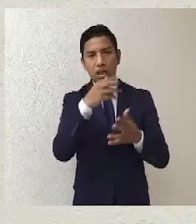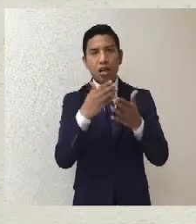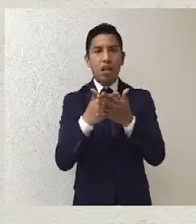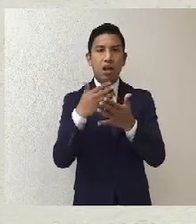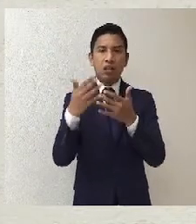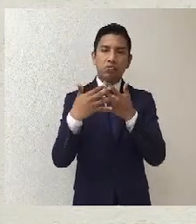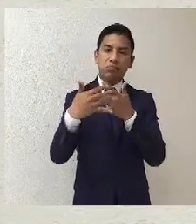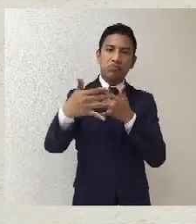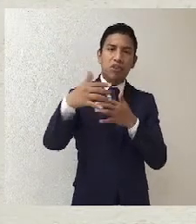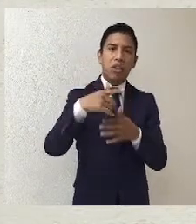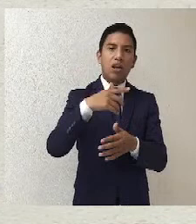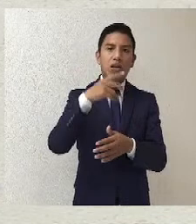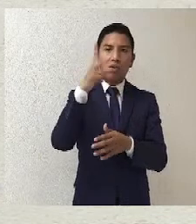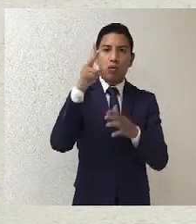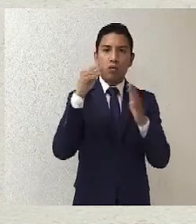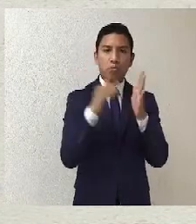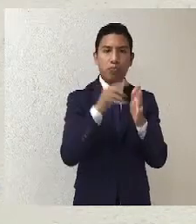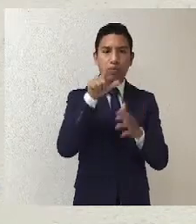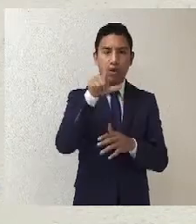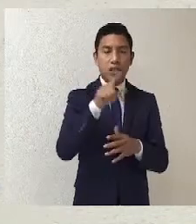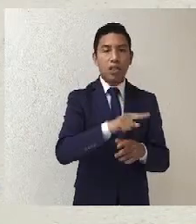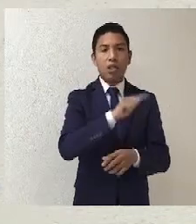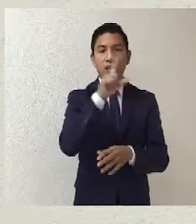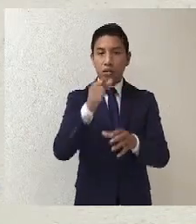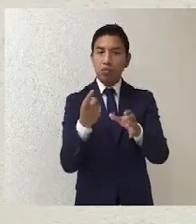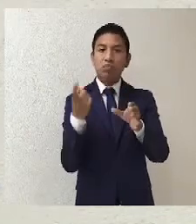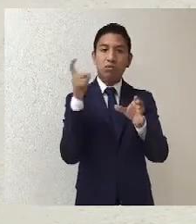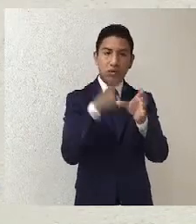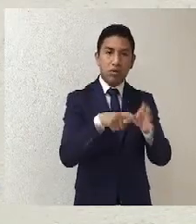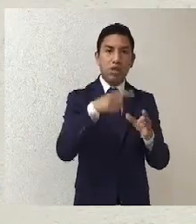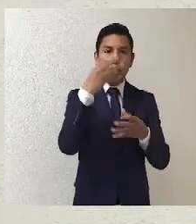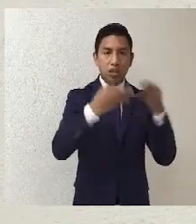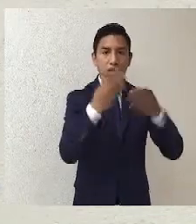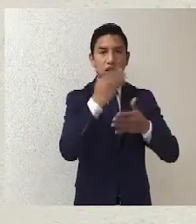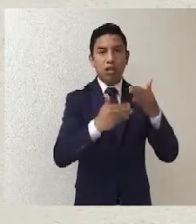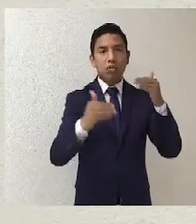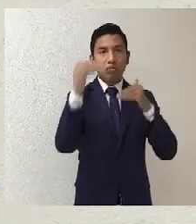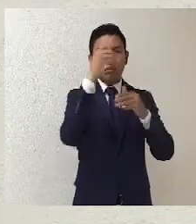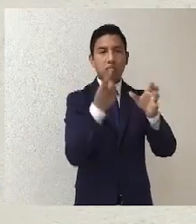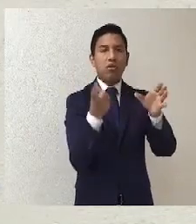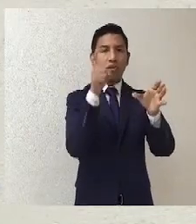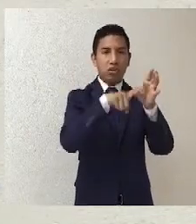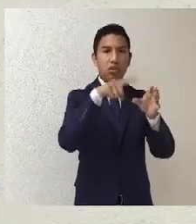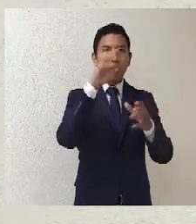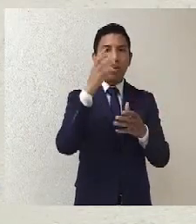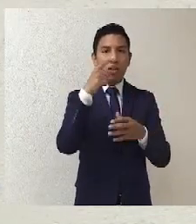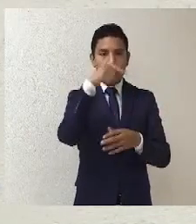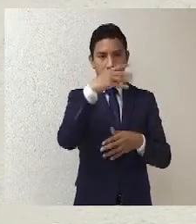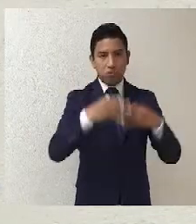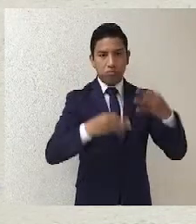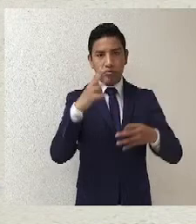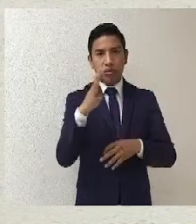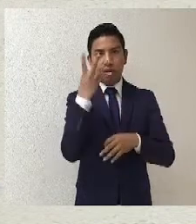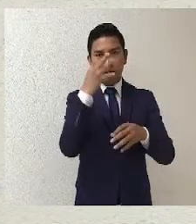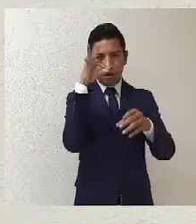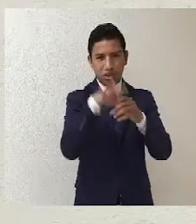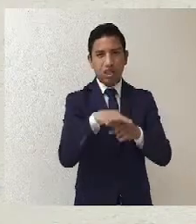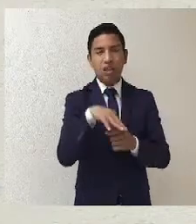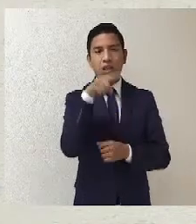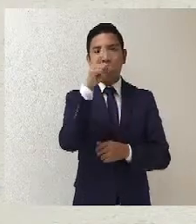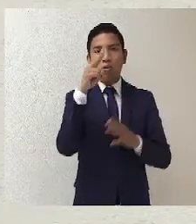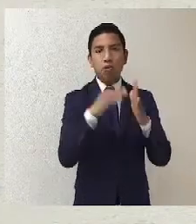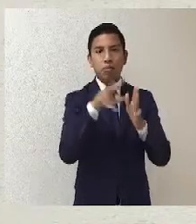año 2017. Finalmente, ingresó a la Sala Superior del Tribunal Electoral del Poder Judicial de la Federación en el año 2018,